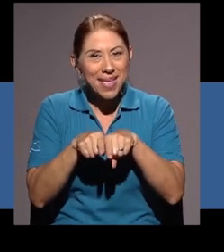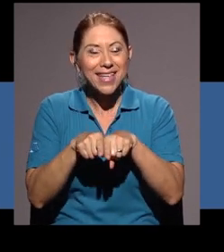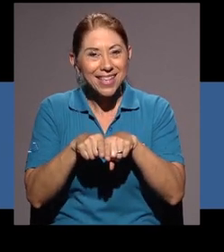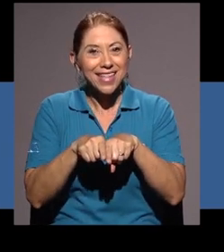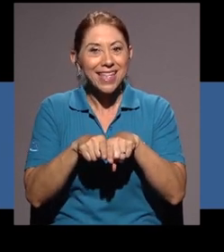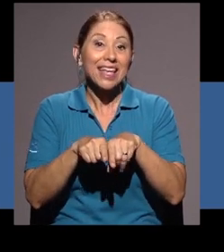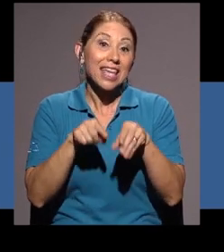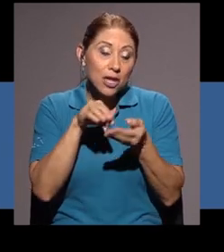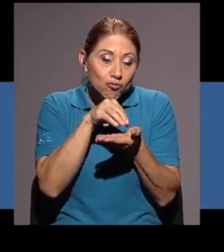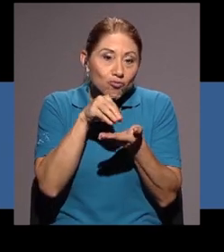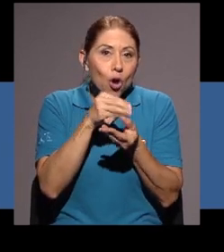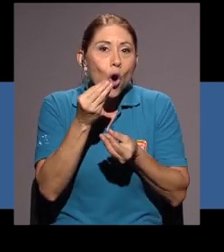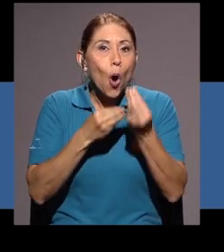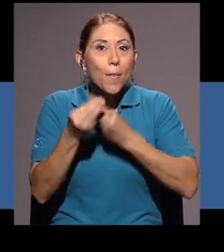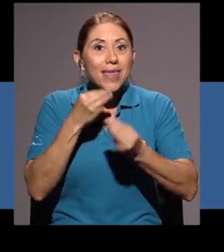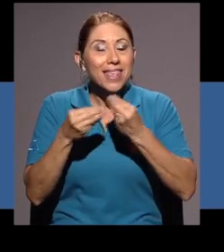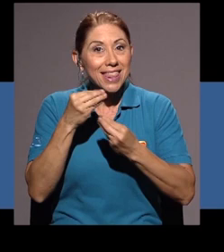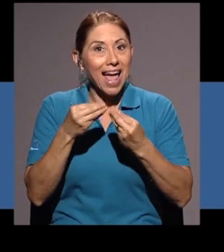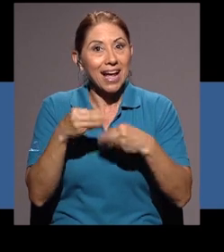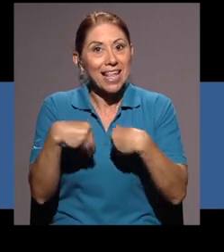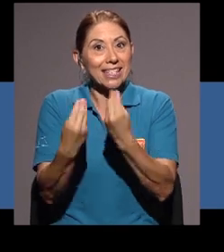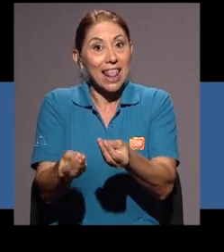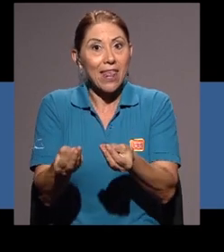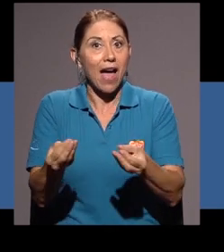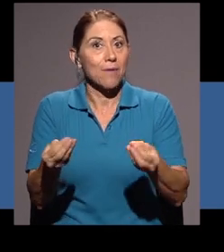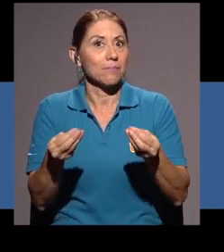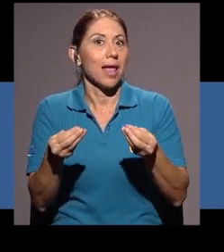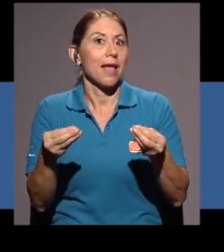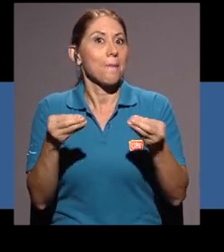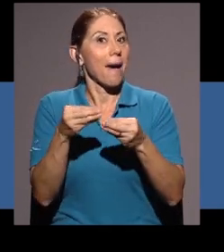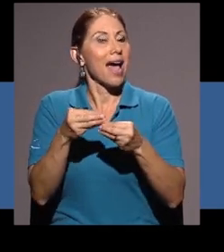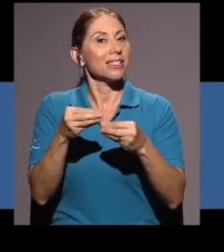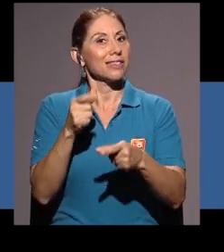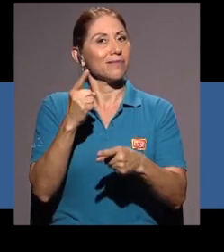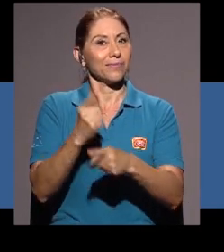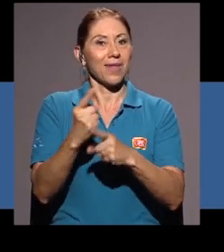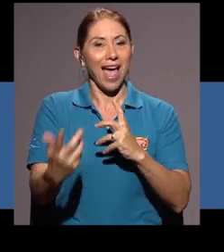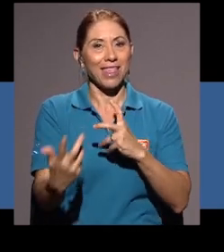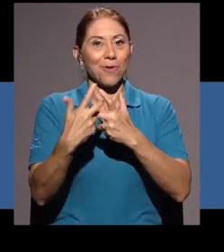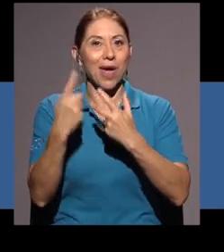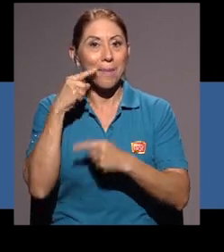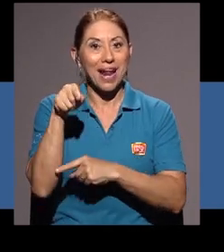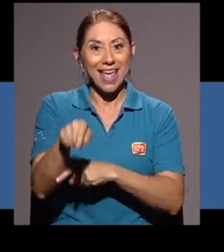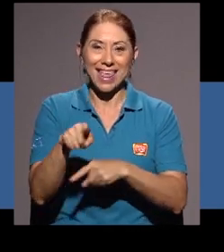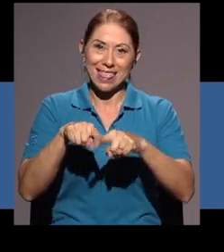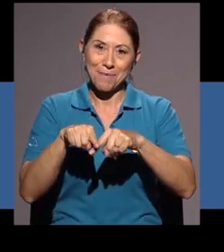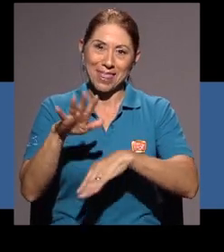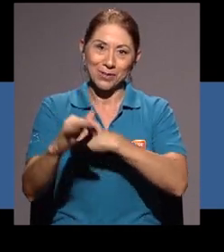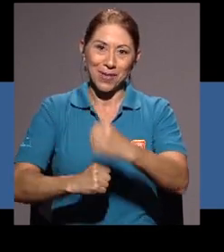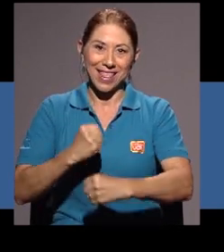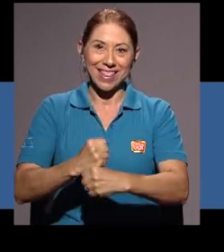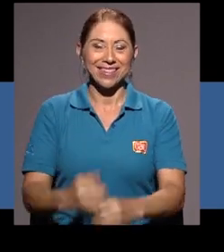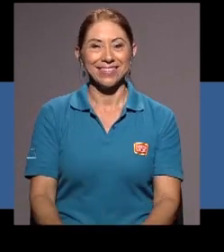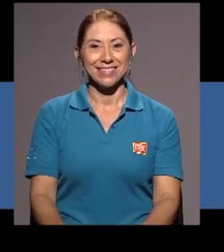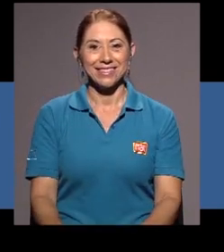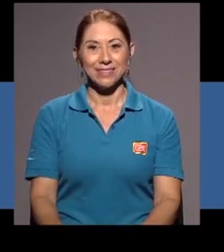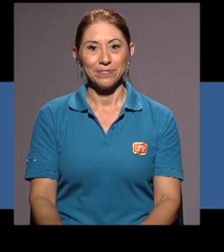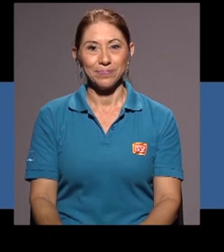le damos la comidita más... más adecuada para ella, según la edad.